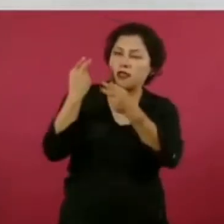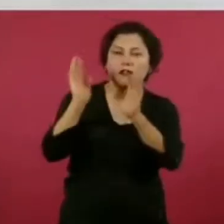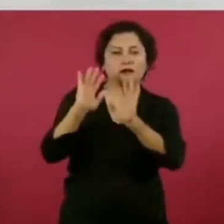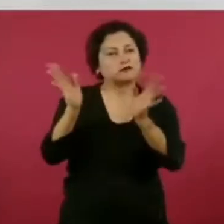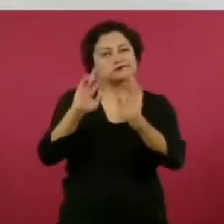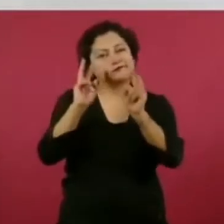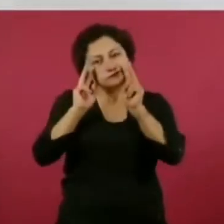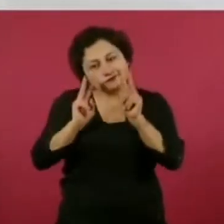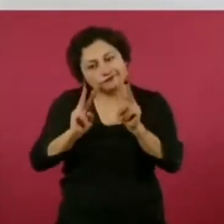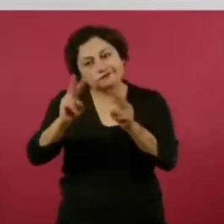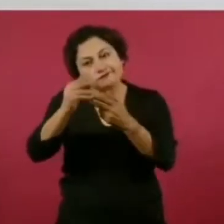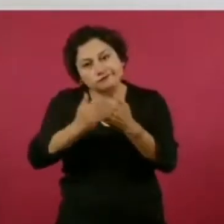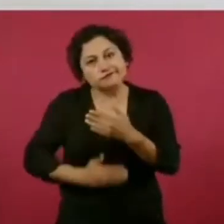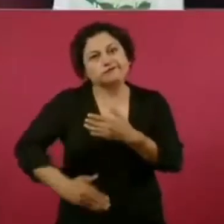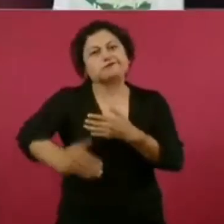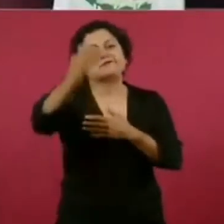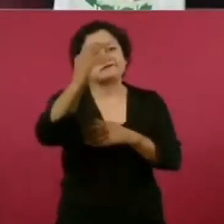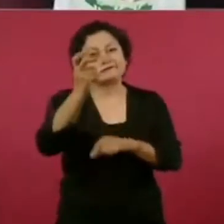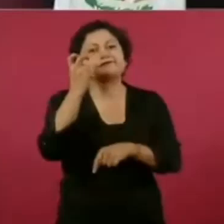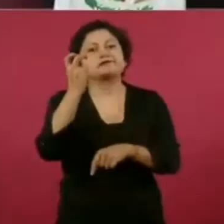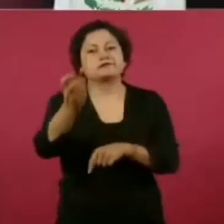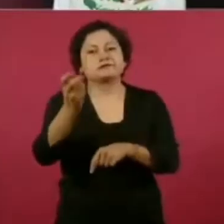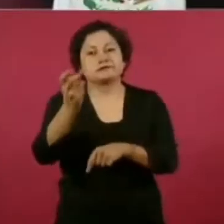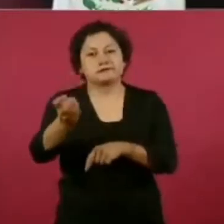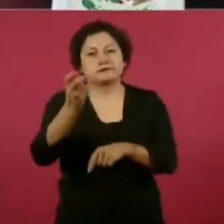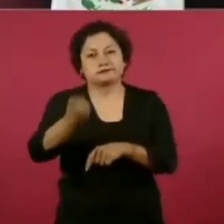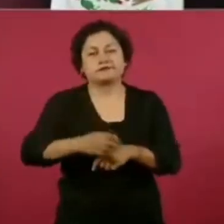hacer eso,